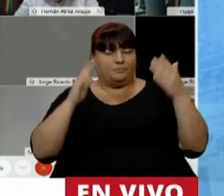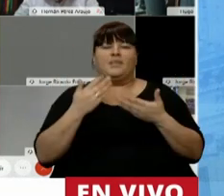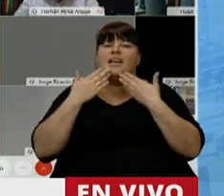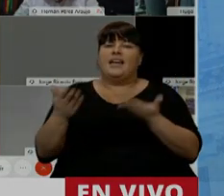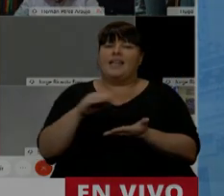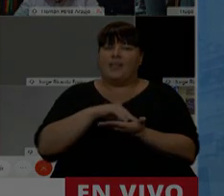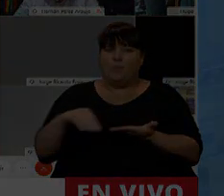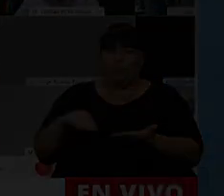Gracias, Diputado.